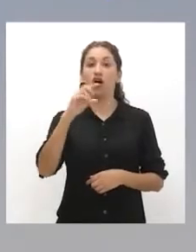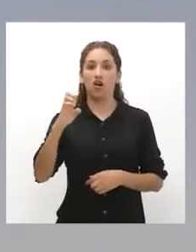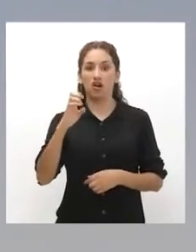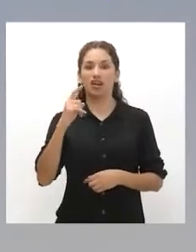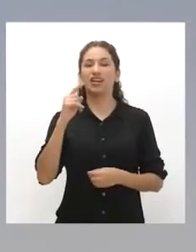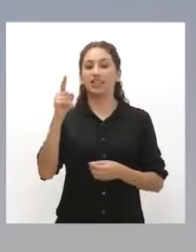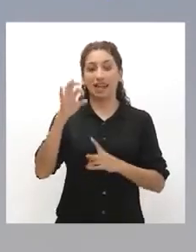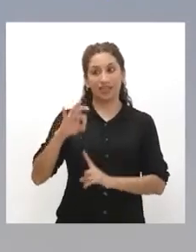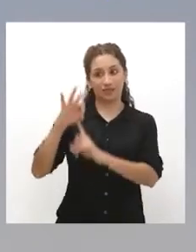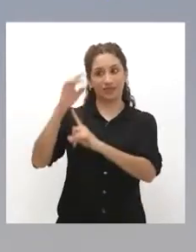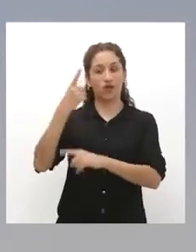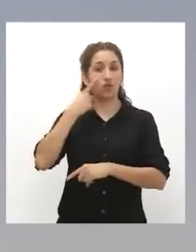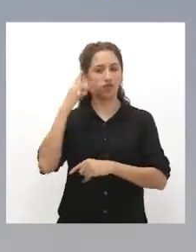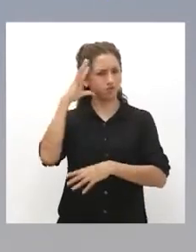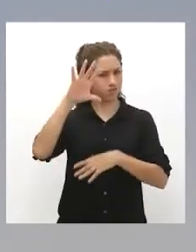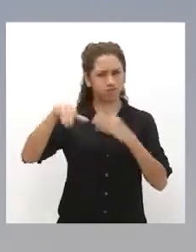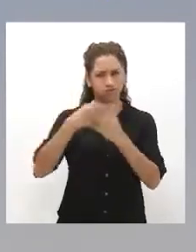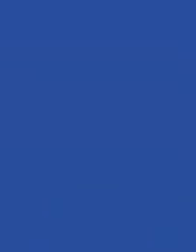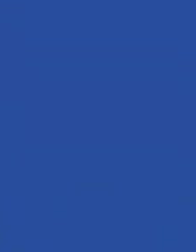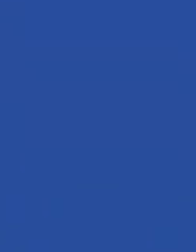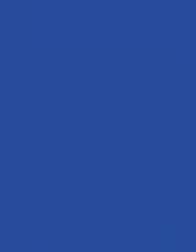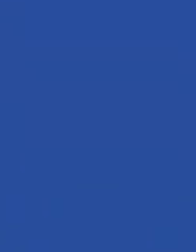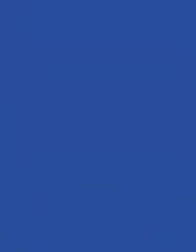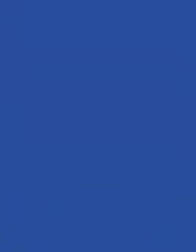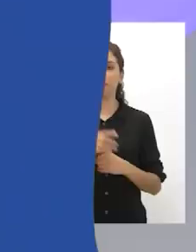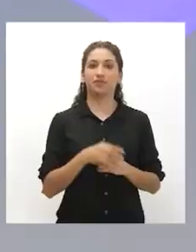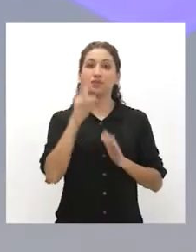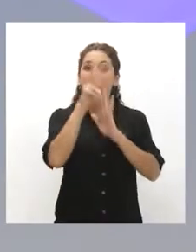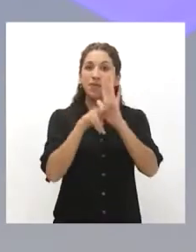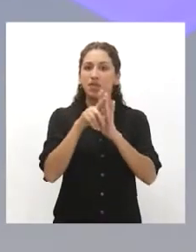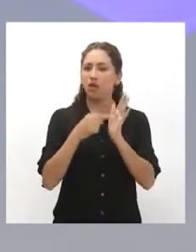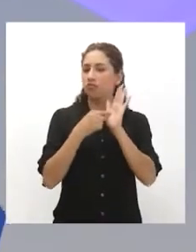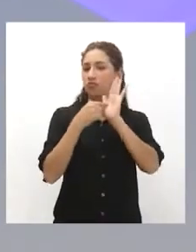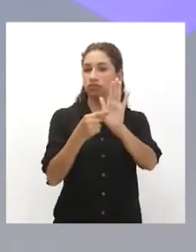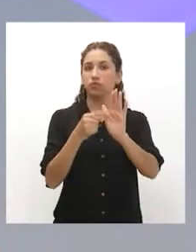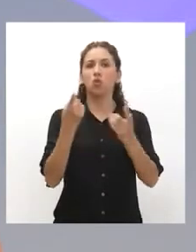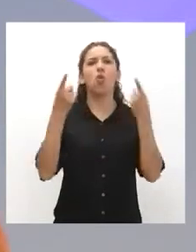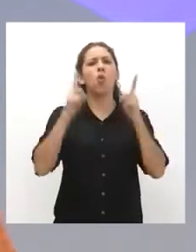especialista invitado. Gracias por enviarnos este video. La